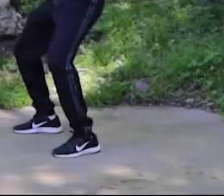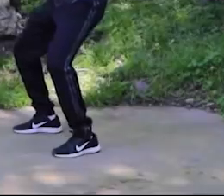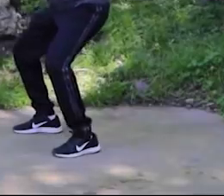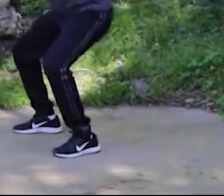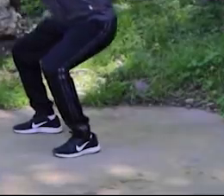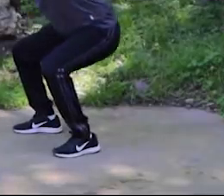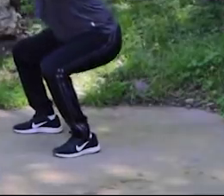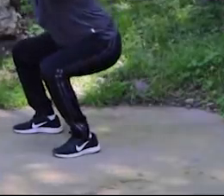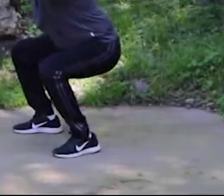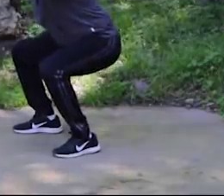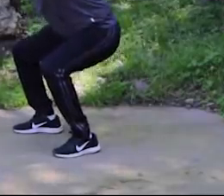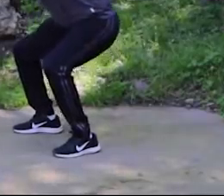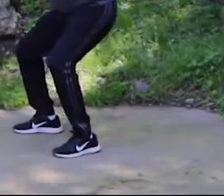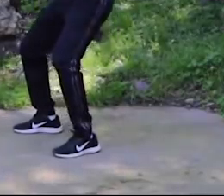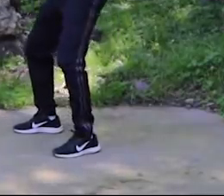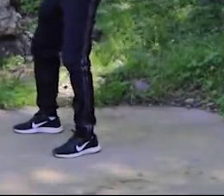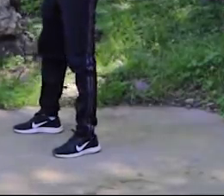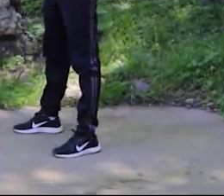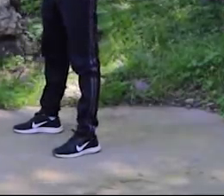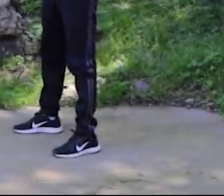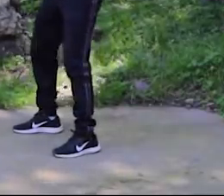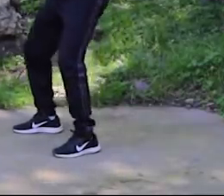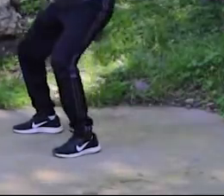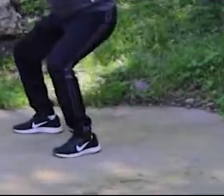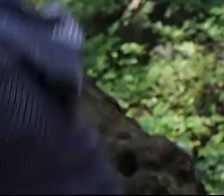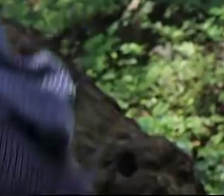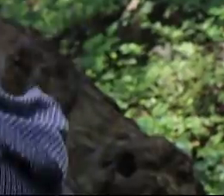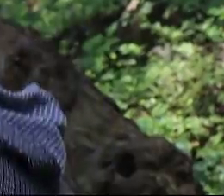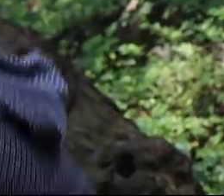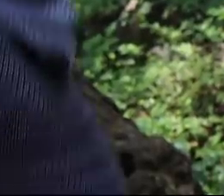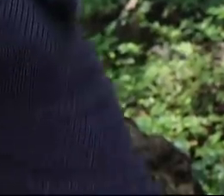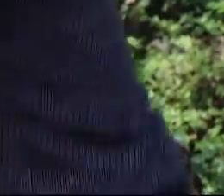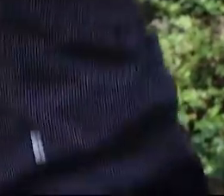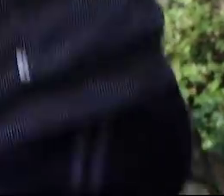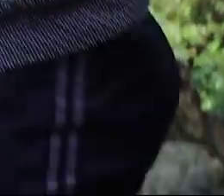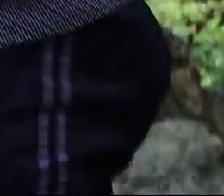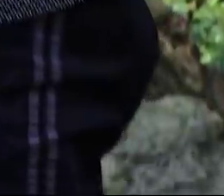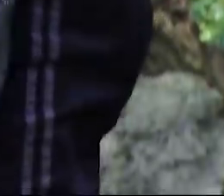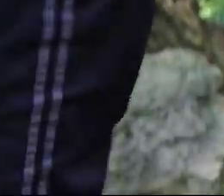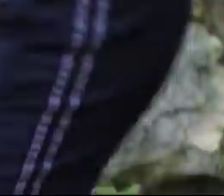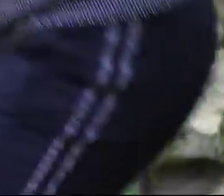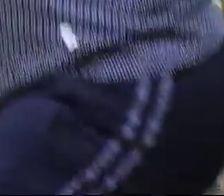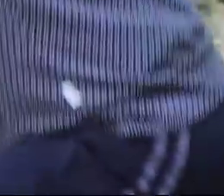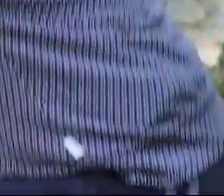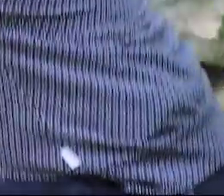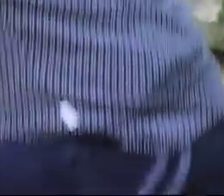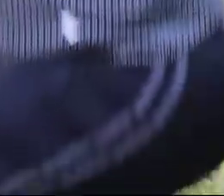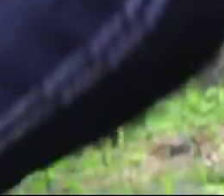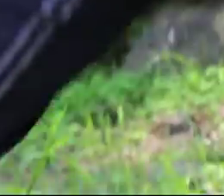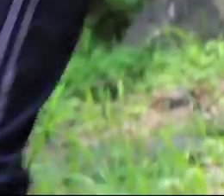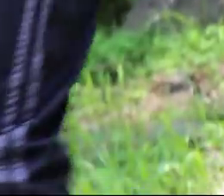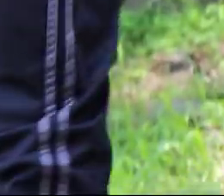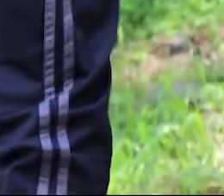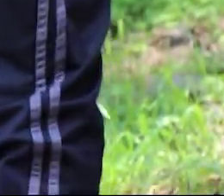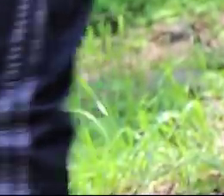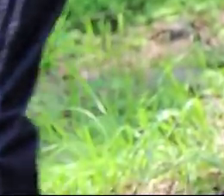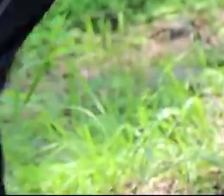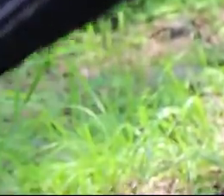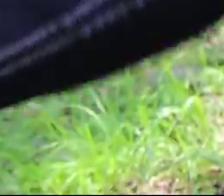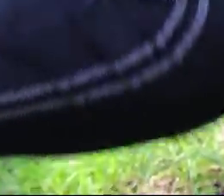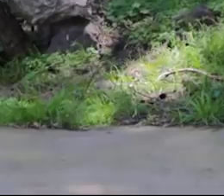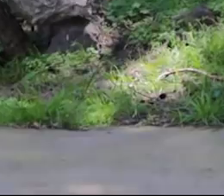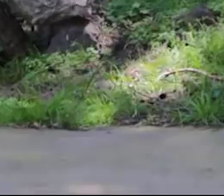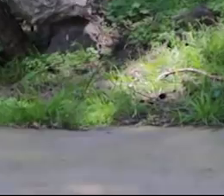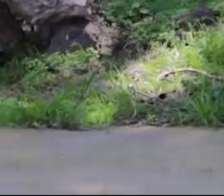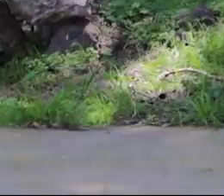bajamos, flexionamos rodilla. Noventa más. Bien, exactamente. Arriba. Muy